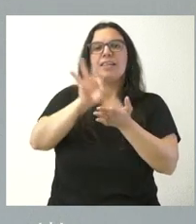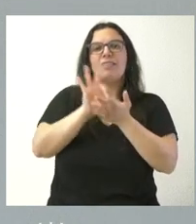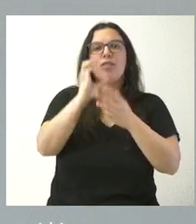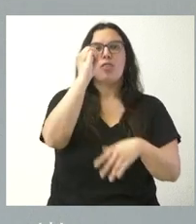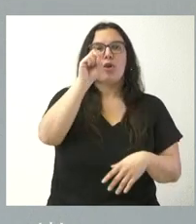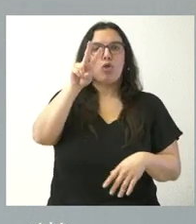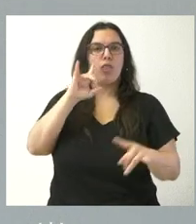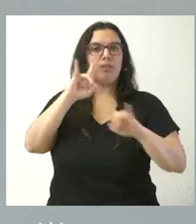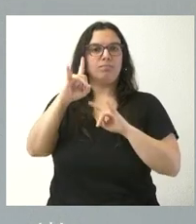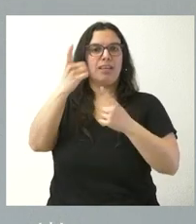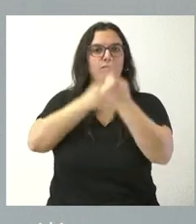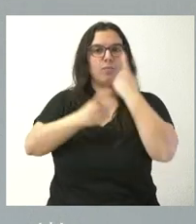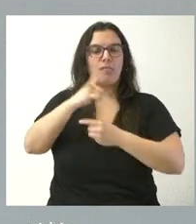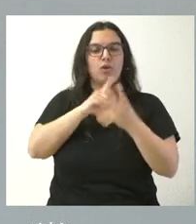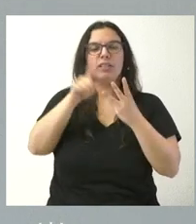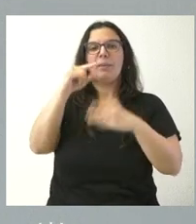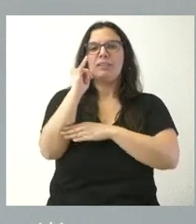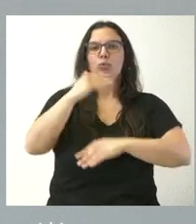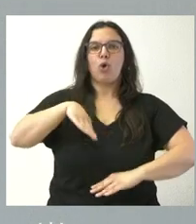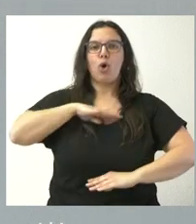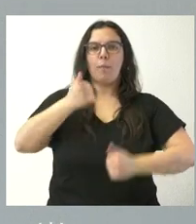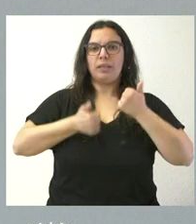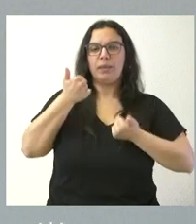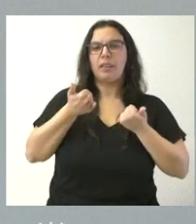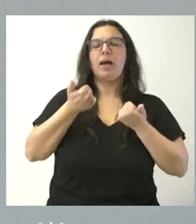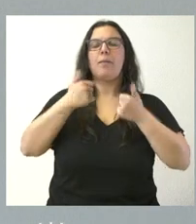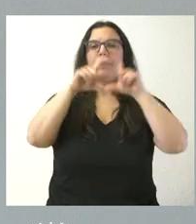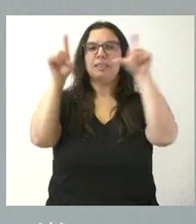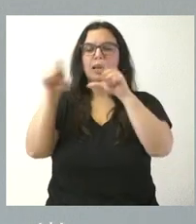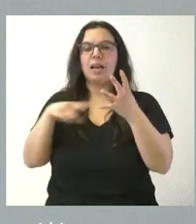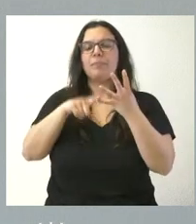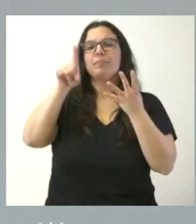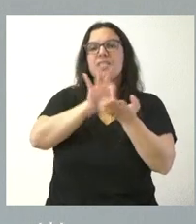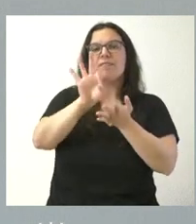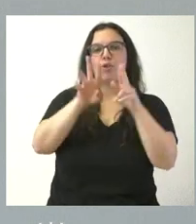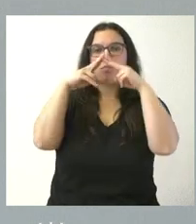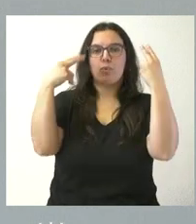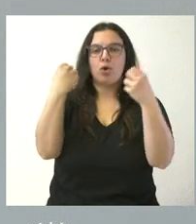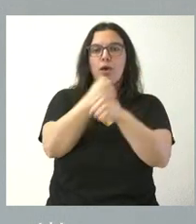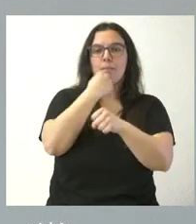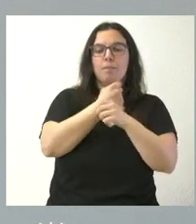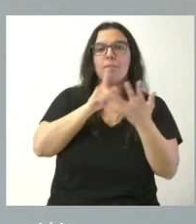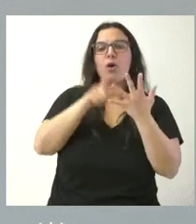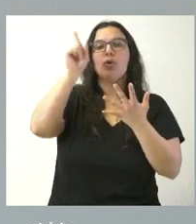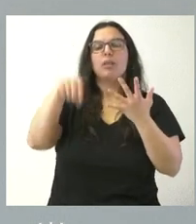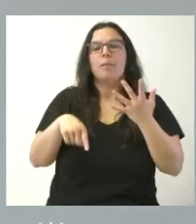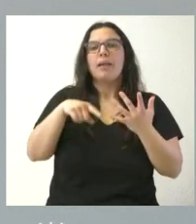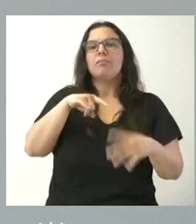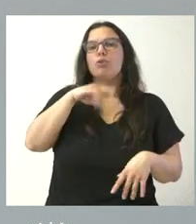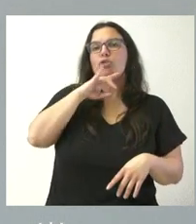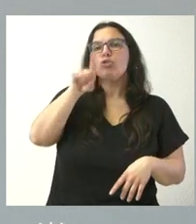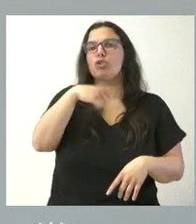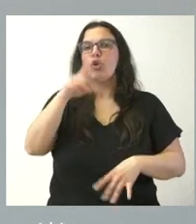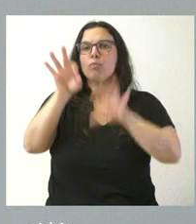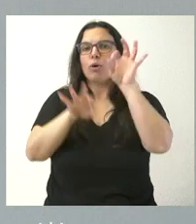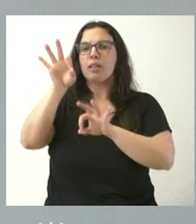Ciudadano, del Instituto de Competitividad Empresarial, del Servicio Público de Empleo, del Grado de Satisfacción en la Gerencia Regional de